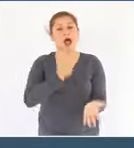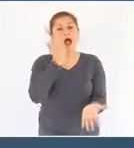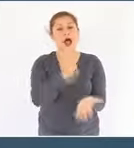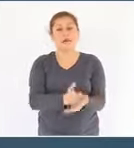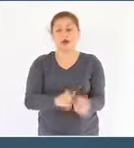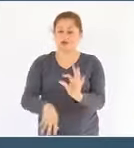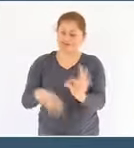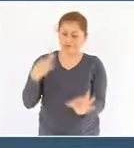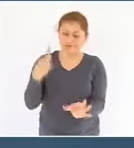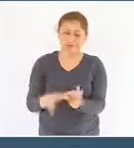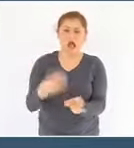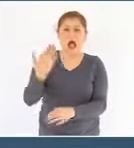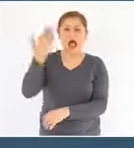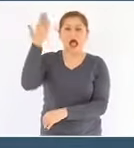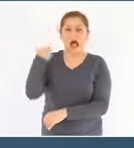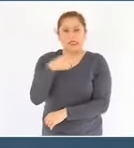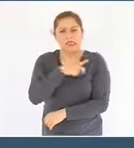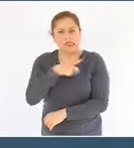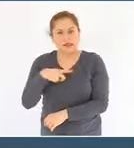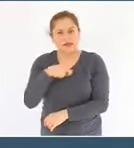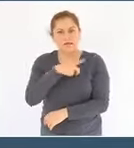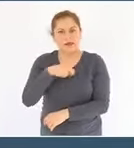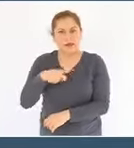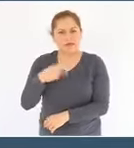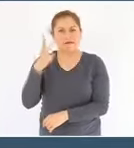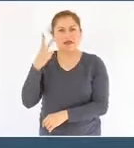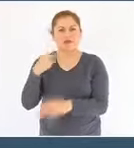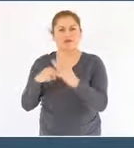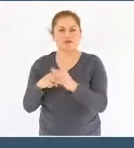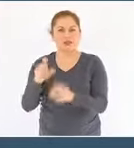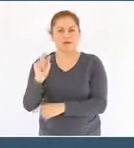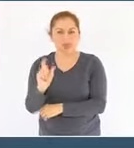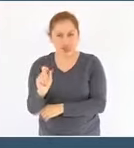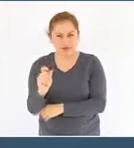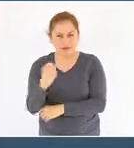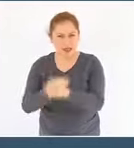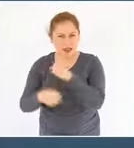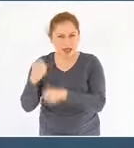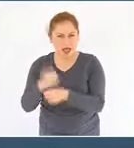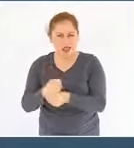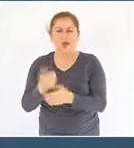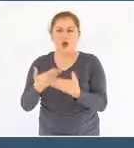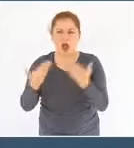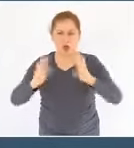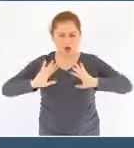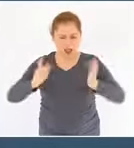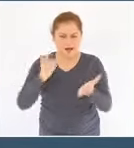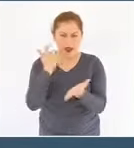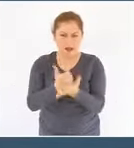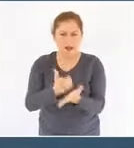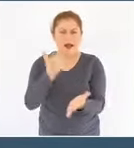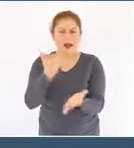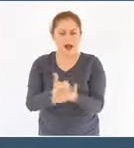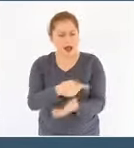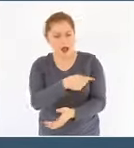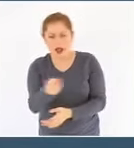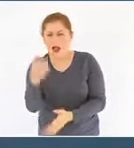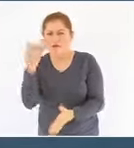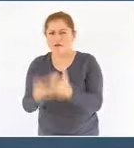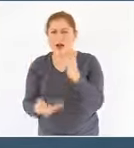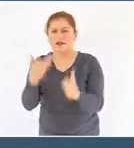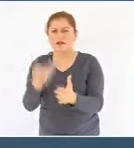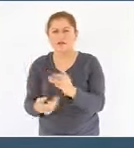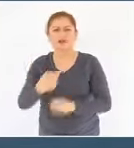que teníamos pendientes del año 2020 y hacemos el compromiso de pagarles de manera puntual